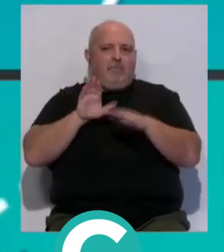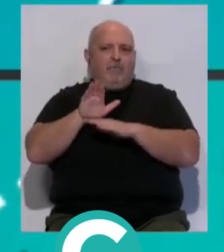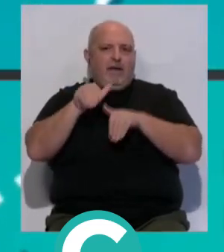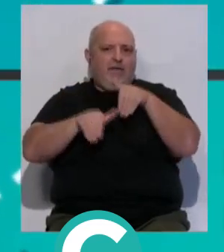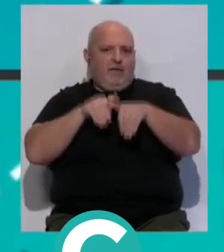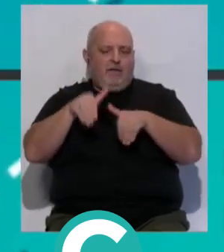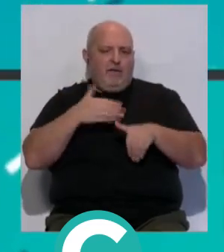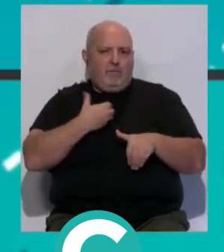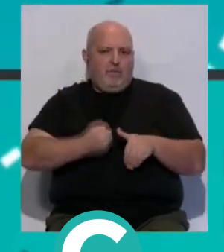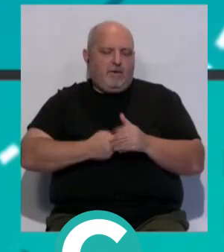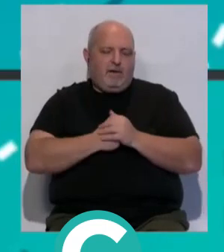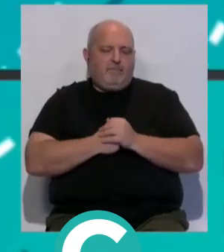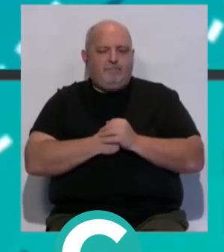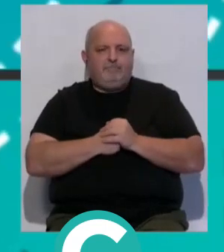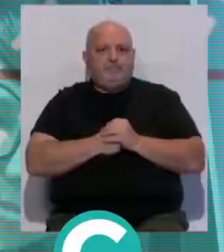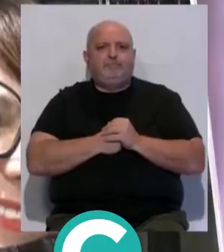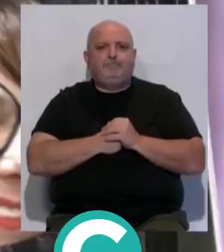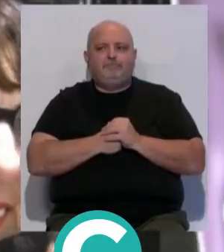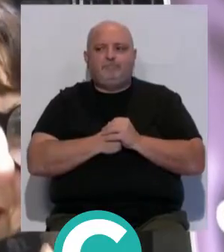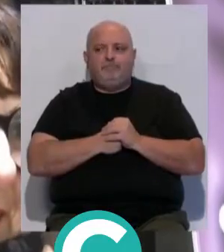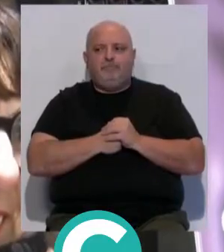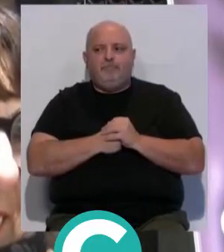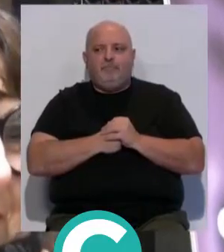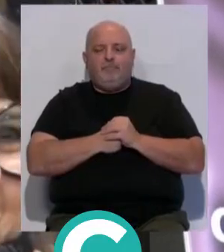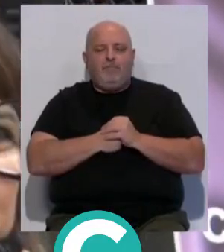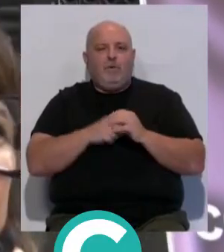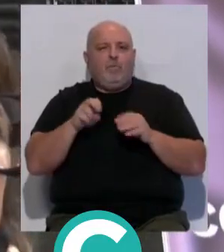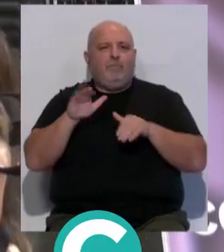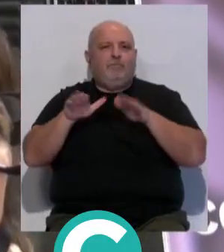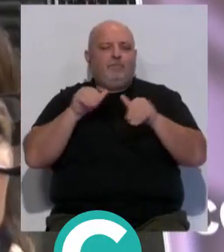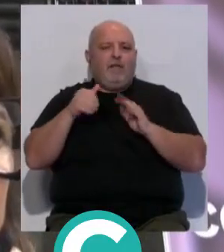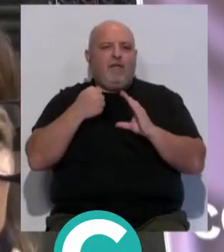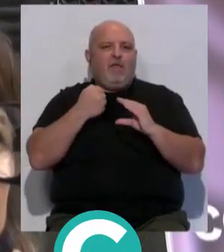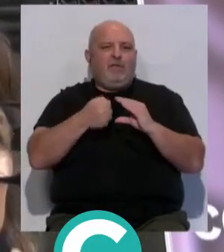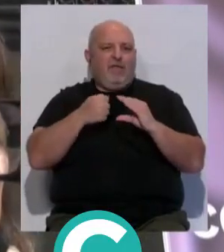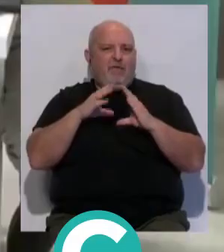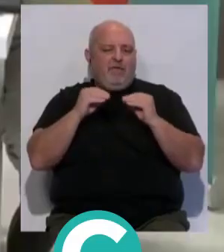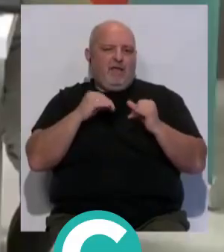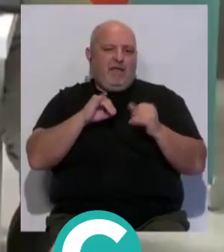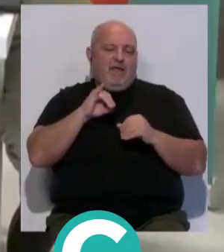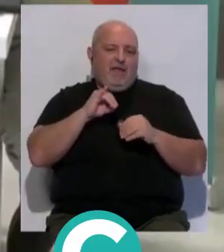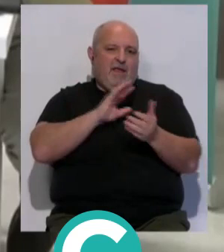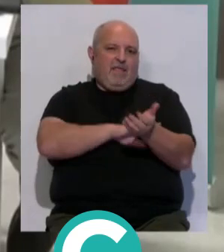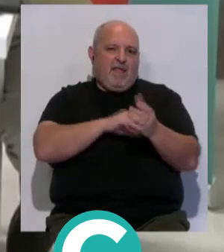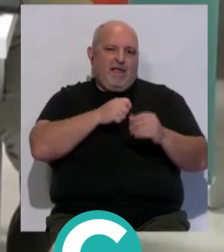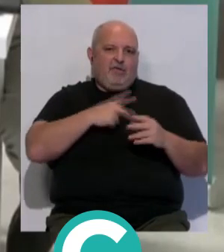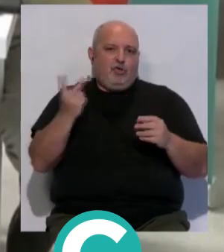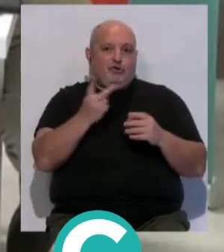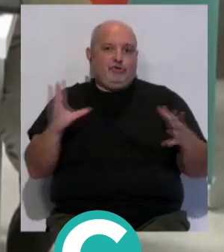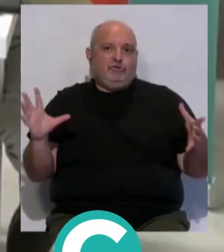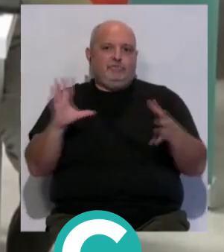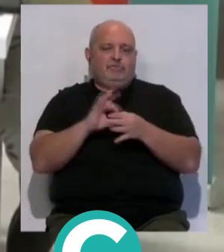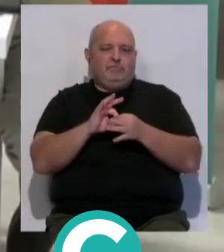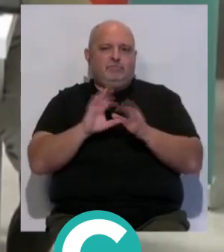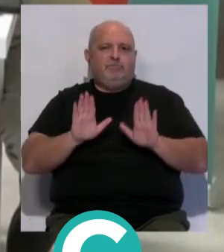próximas elecciones municipales. Nuevo llamamiento de Adelante Andalucía-izquierda gaditana para que ambas formaciones